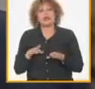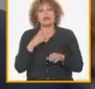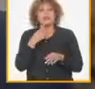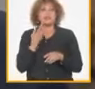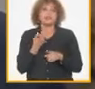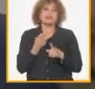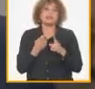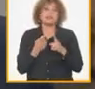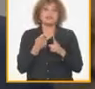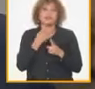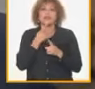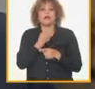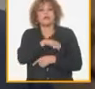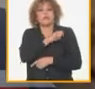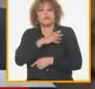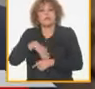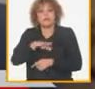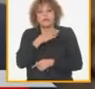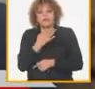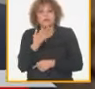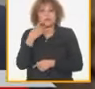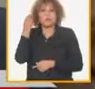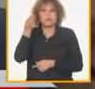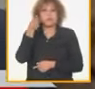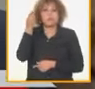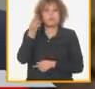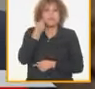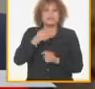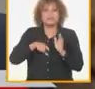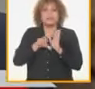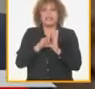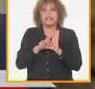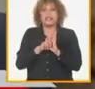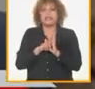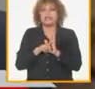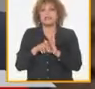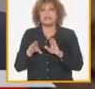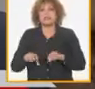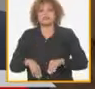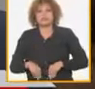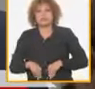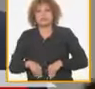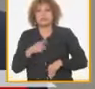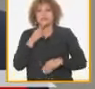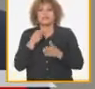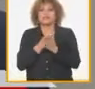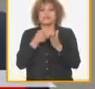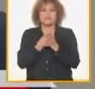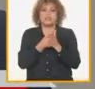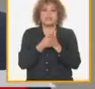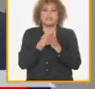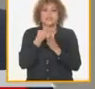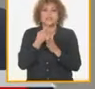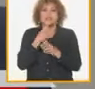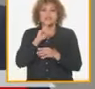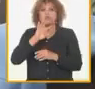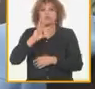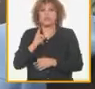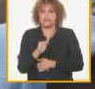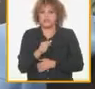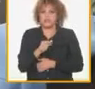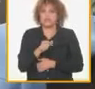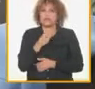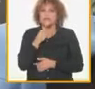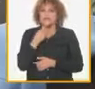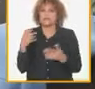por algún segmento de la población etcétera de que las leyes vigentes no permiten un adecuado enfrentamiento a los delitos que eso no se